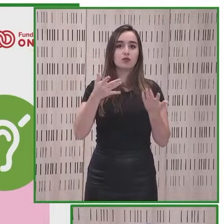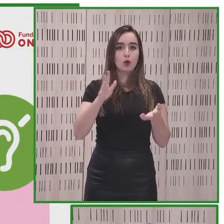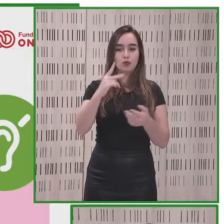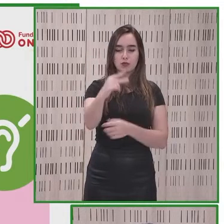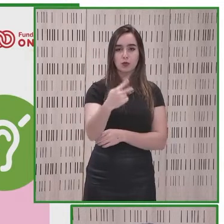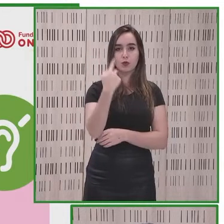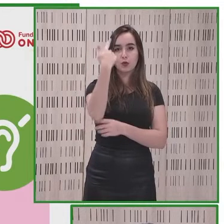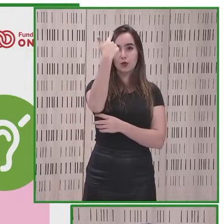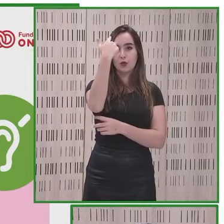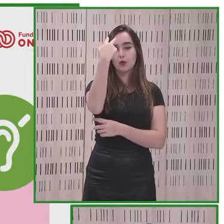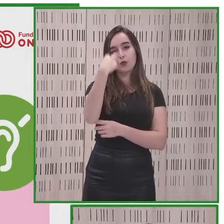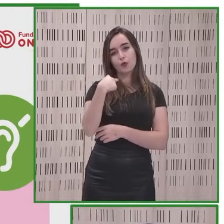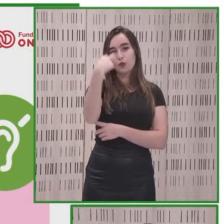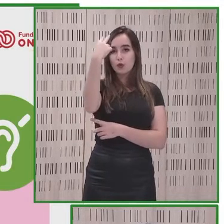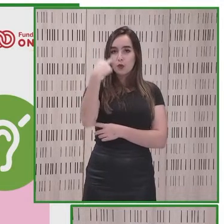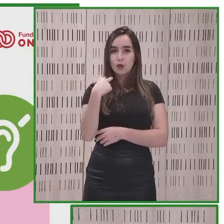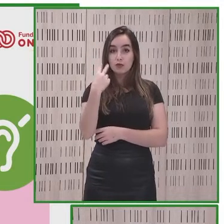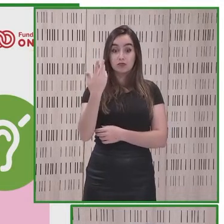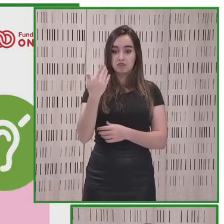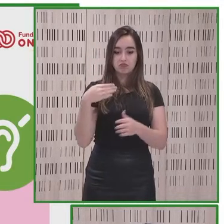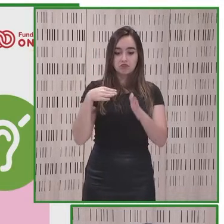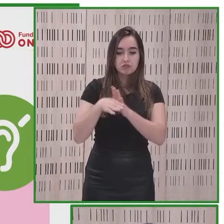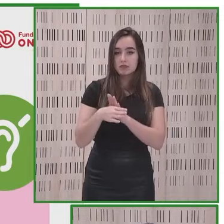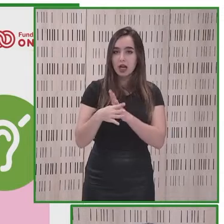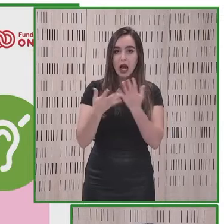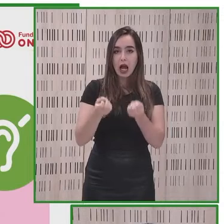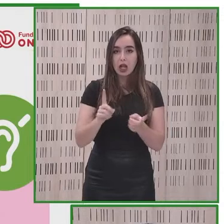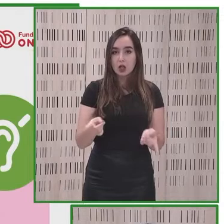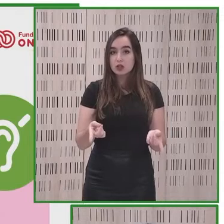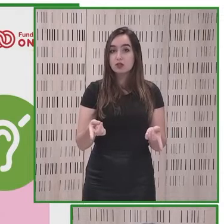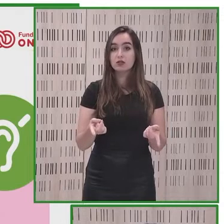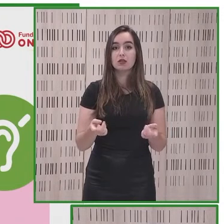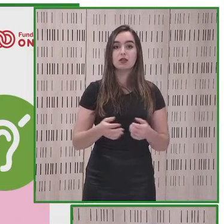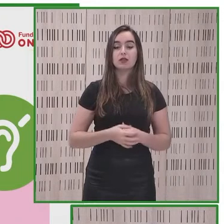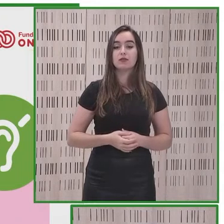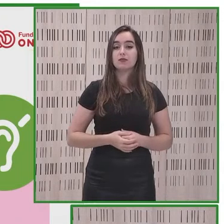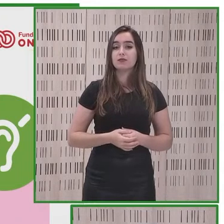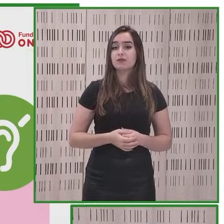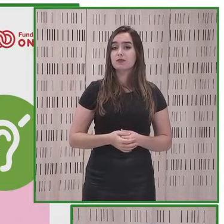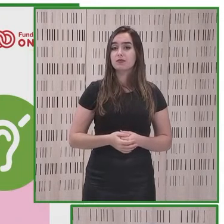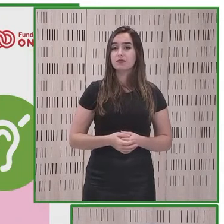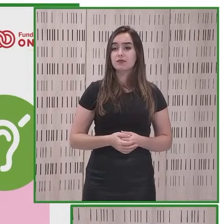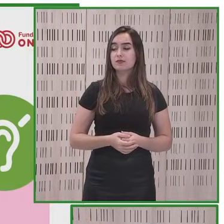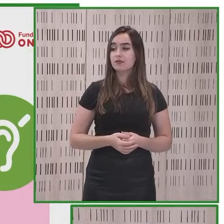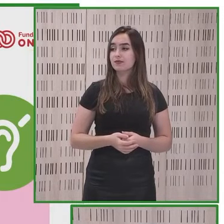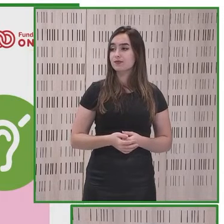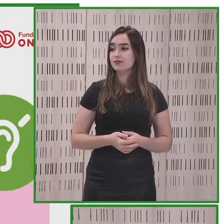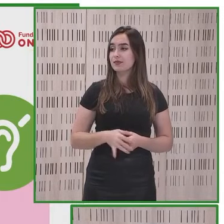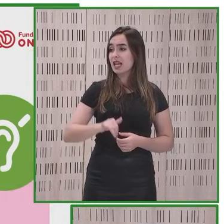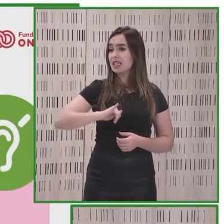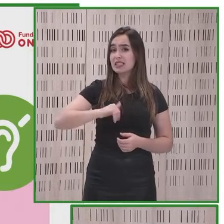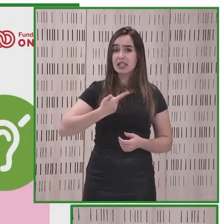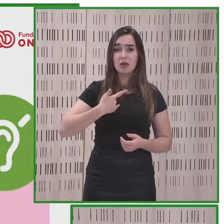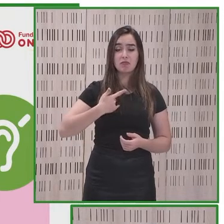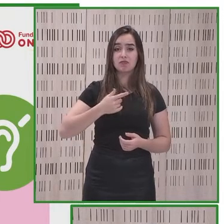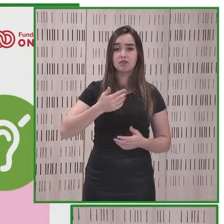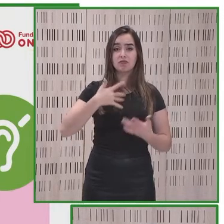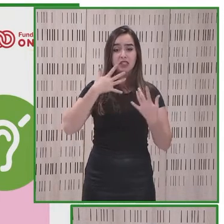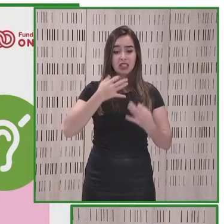no va a poder acceder. Os está pasando también, seguro que habéis visto en algún